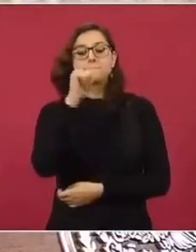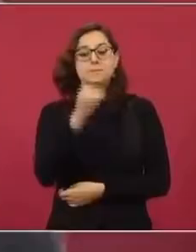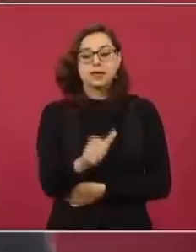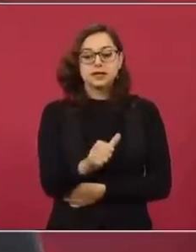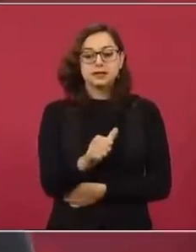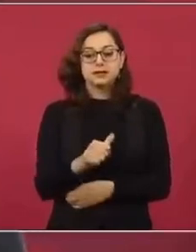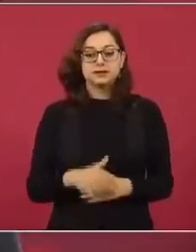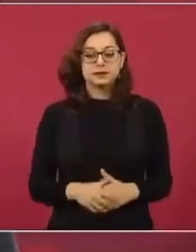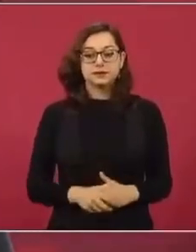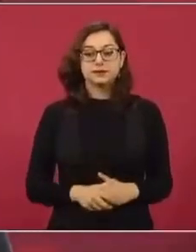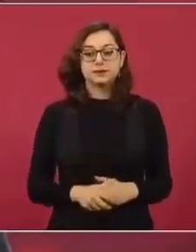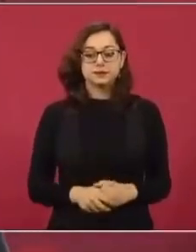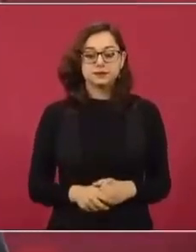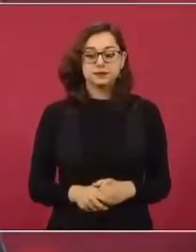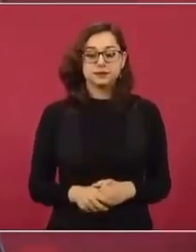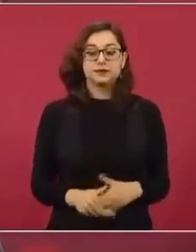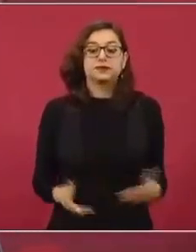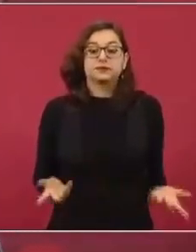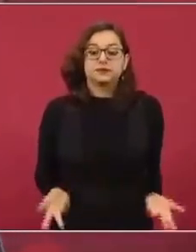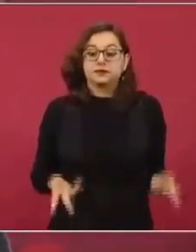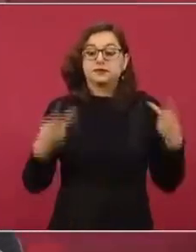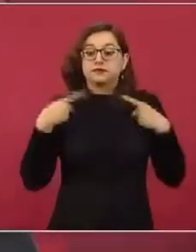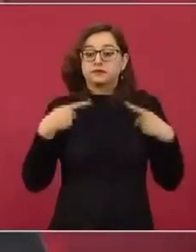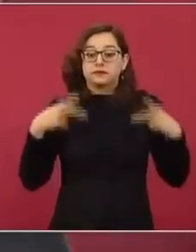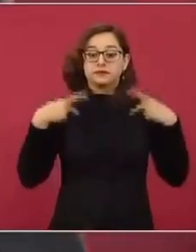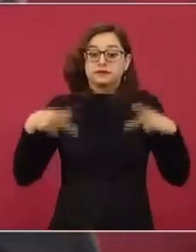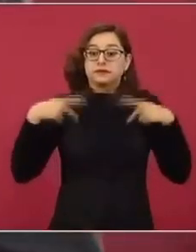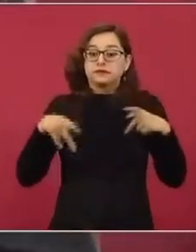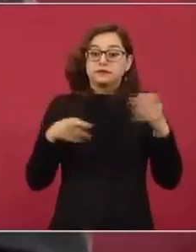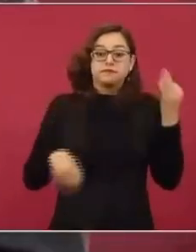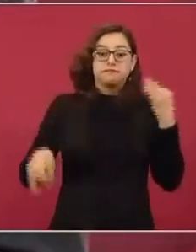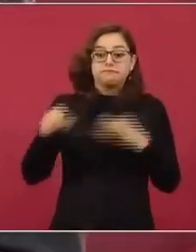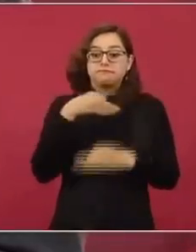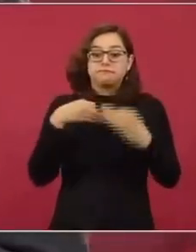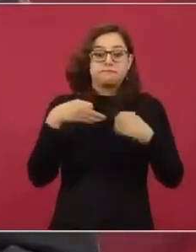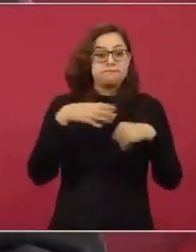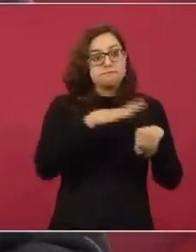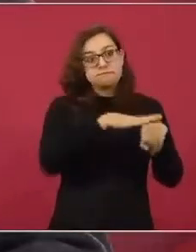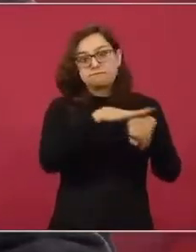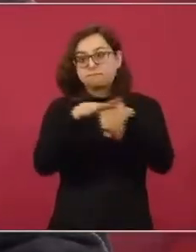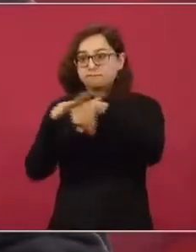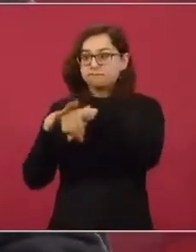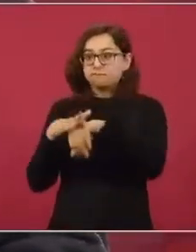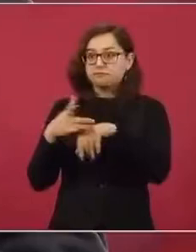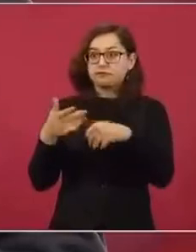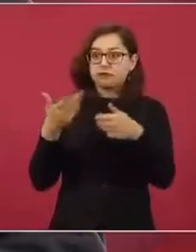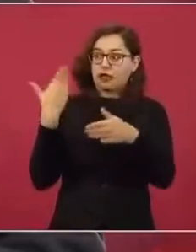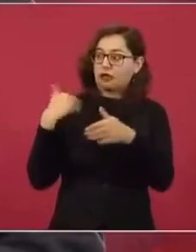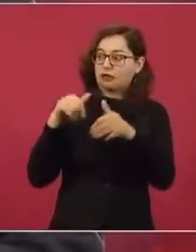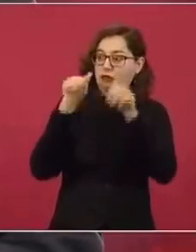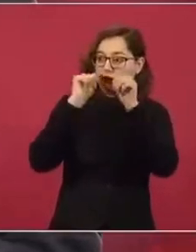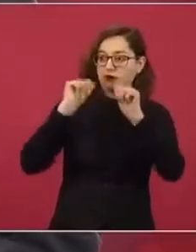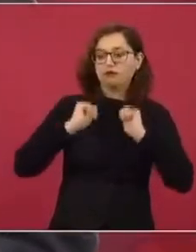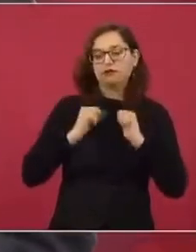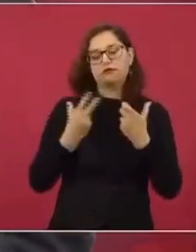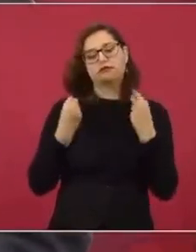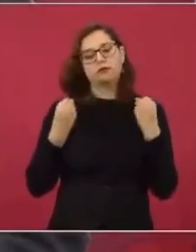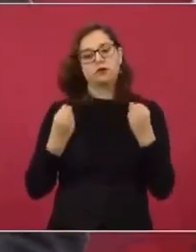a toda la gente que estuvo pendiente de mi situación de salud.